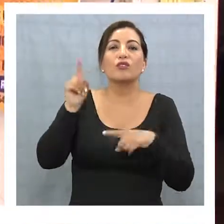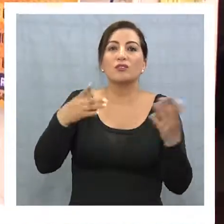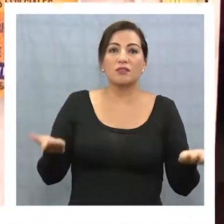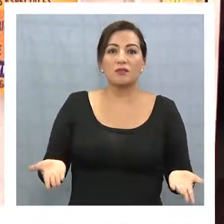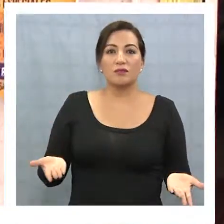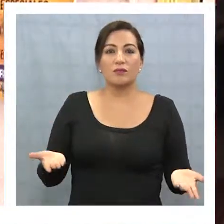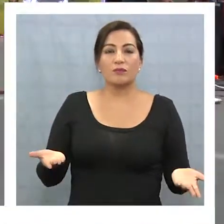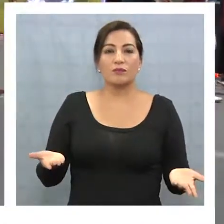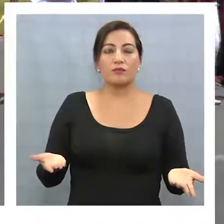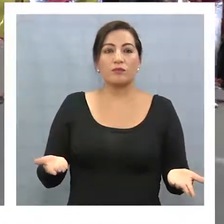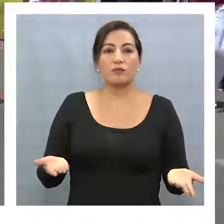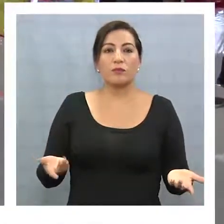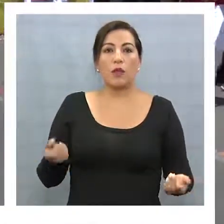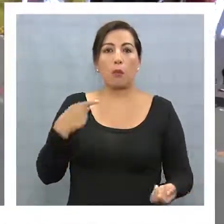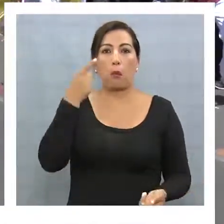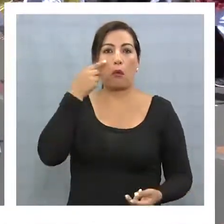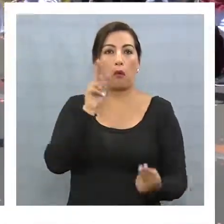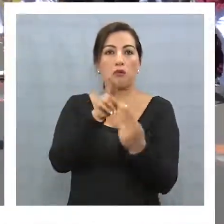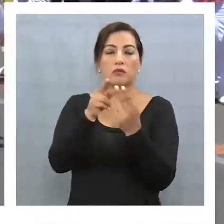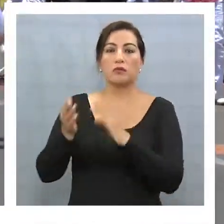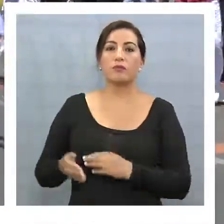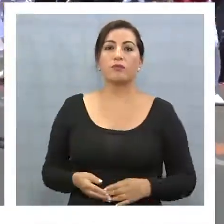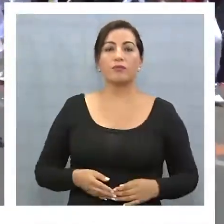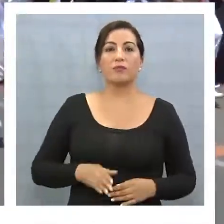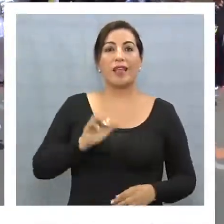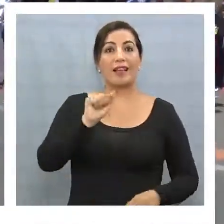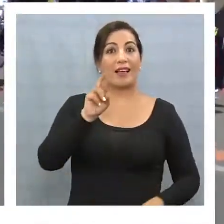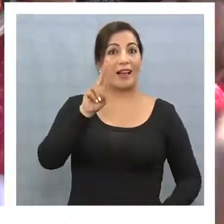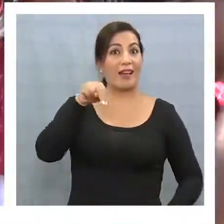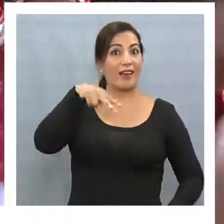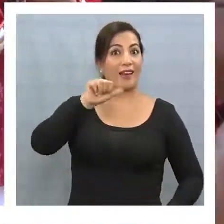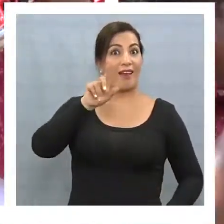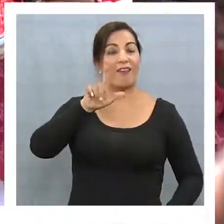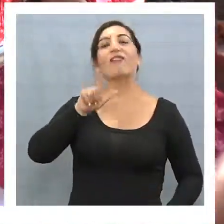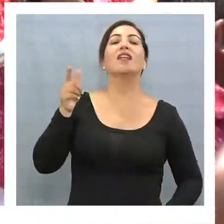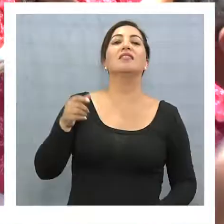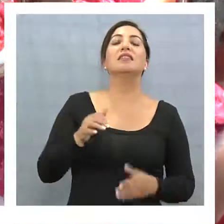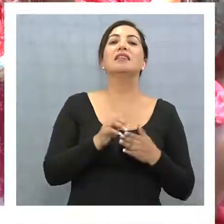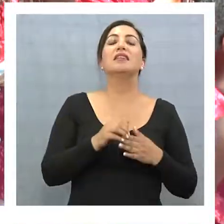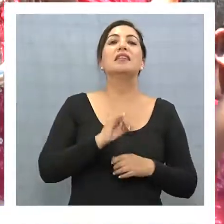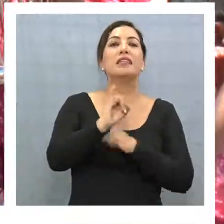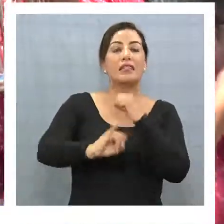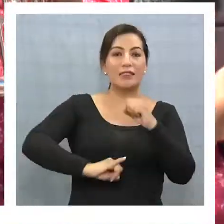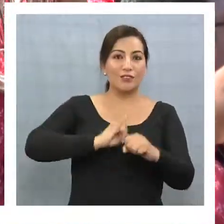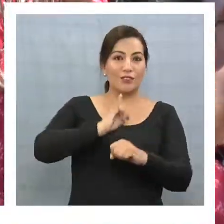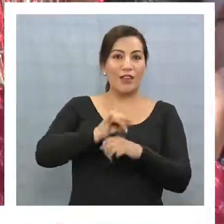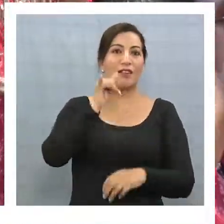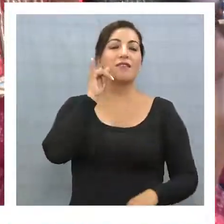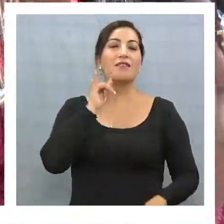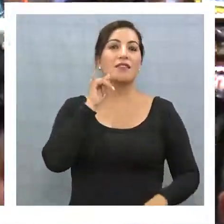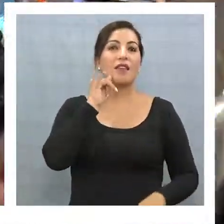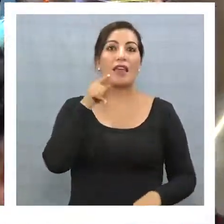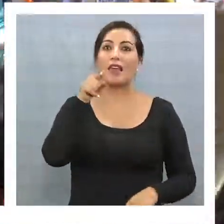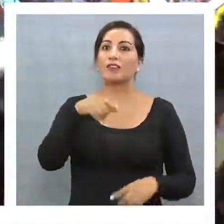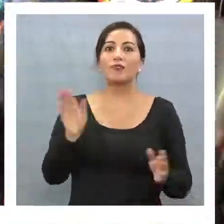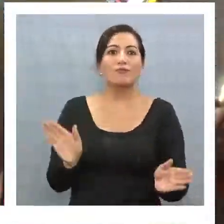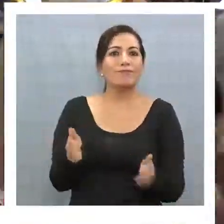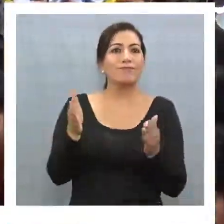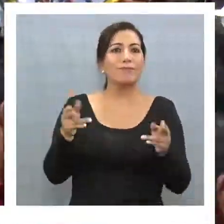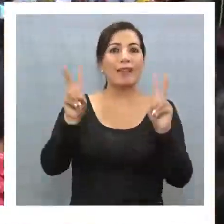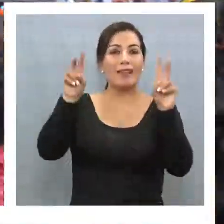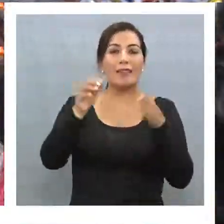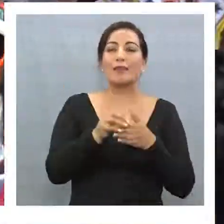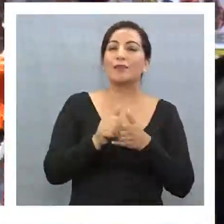hecho una reunión, no nos conocemos. Unos carnavales internacionales masivos en Iquique podrían potenciar el